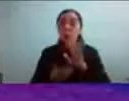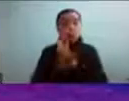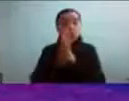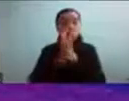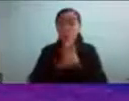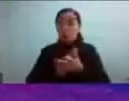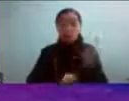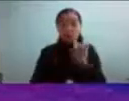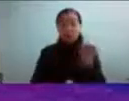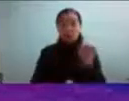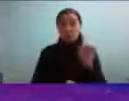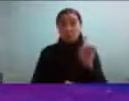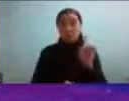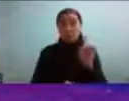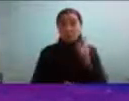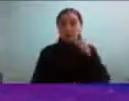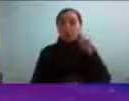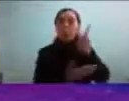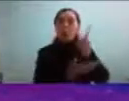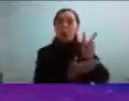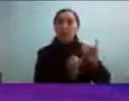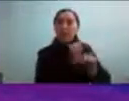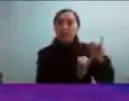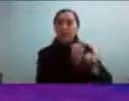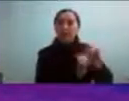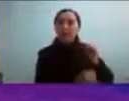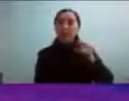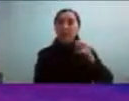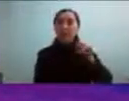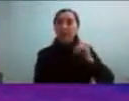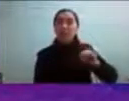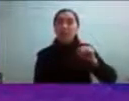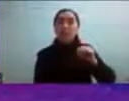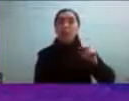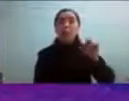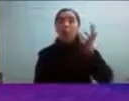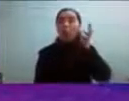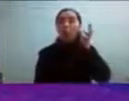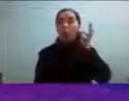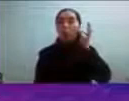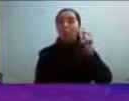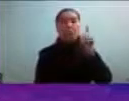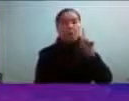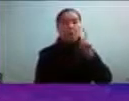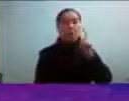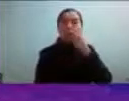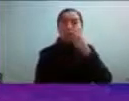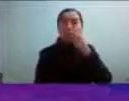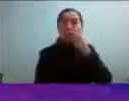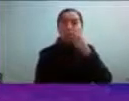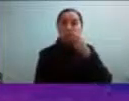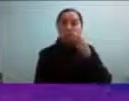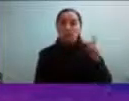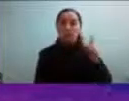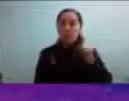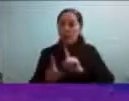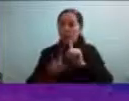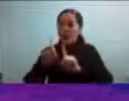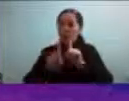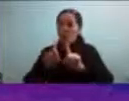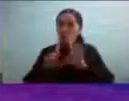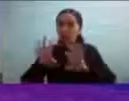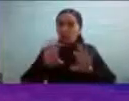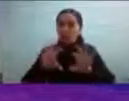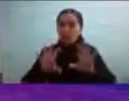lee en Google están como muy desde lo masculino pero en ese momento me puse a investigar y me di cuenta de que calzaba con